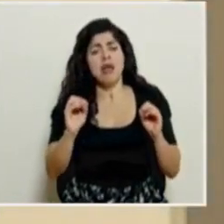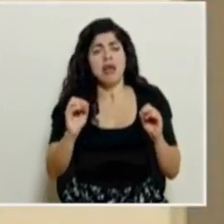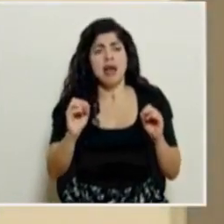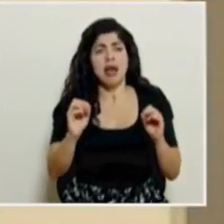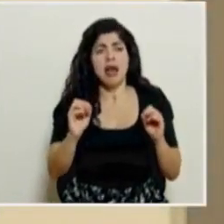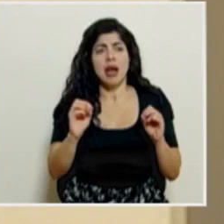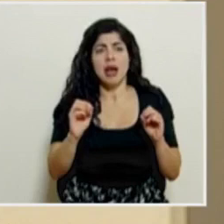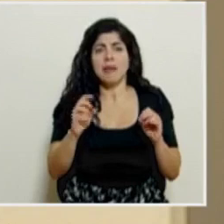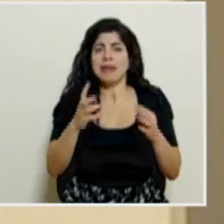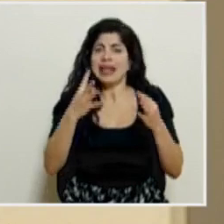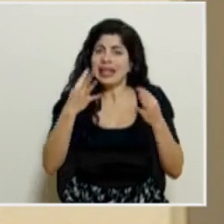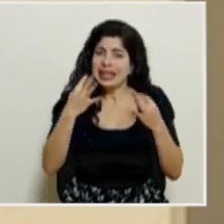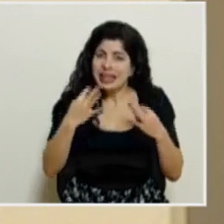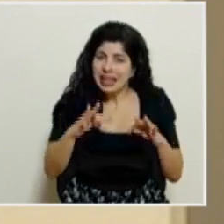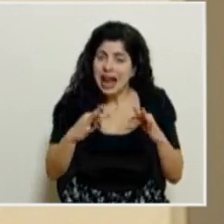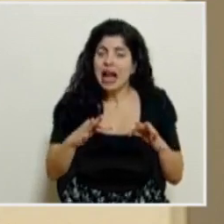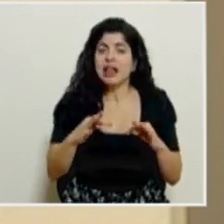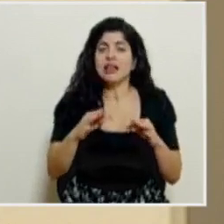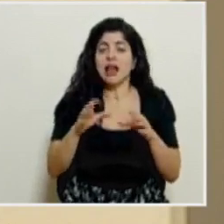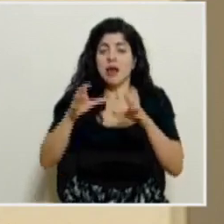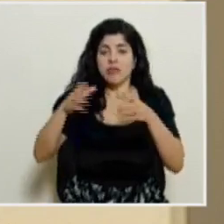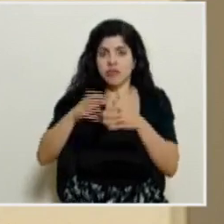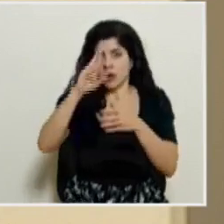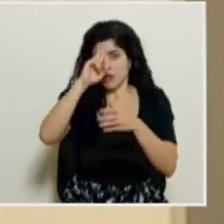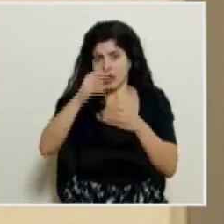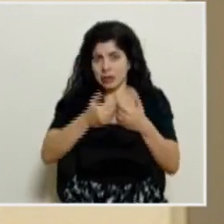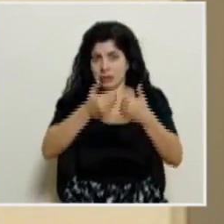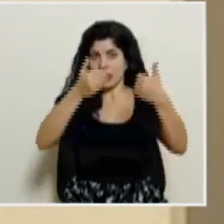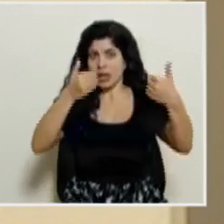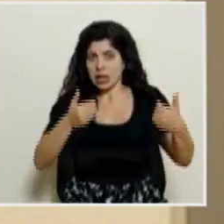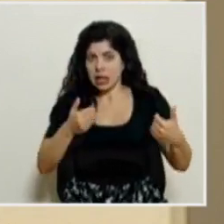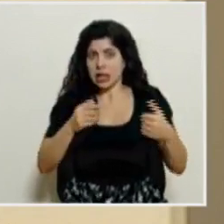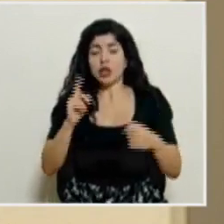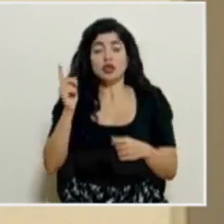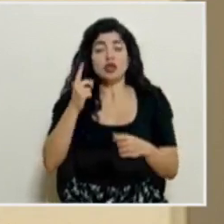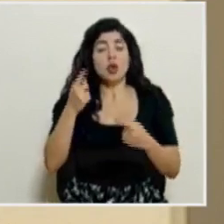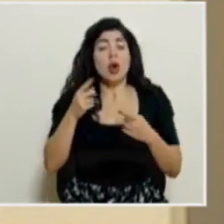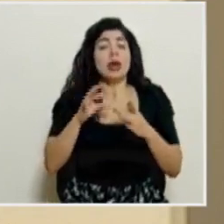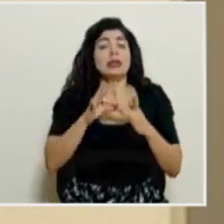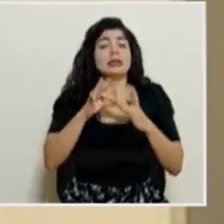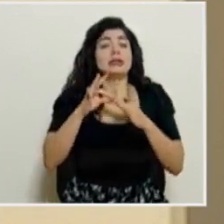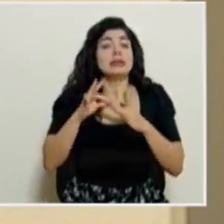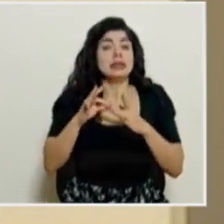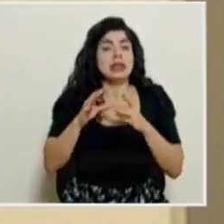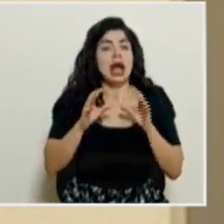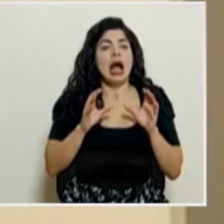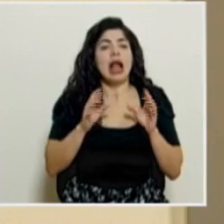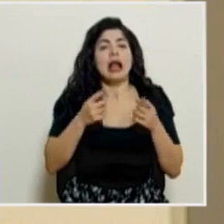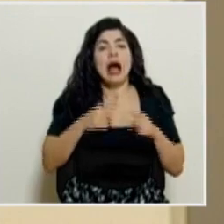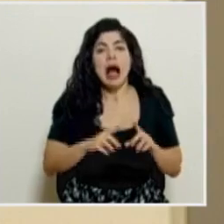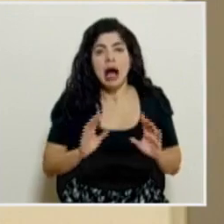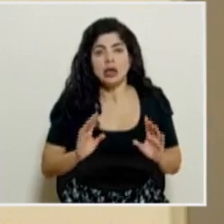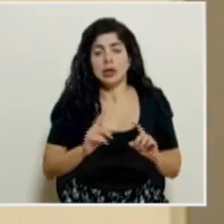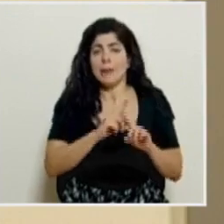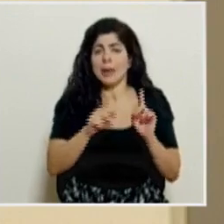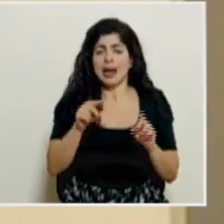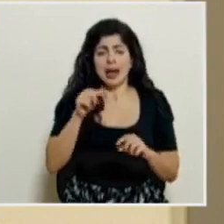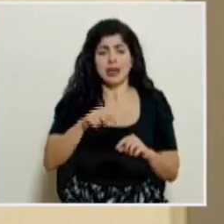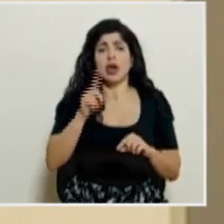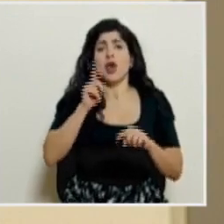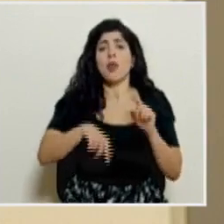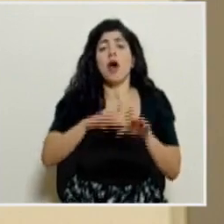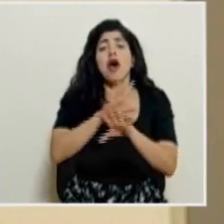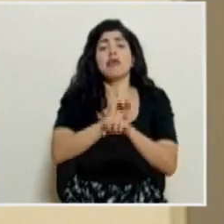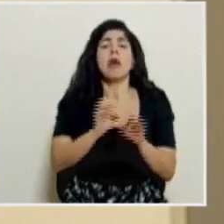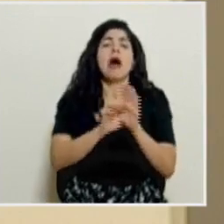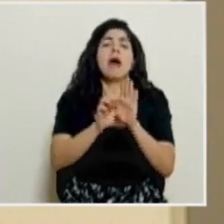El tratar de no romper las burbujas sociales, a menos de que sean casos muy especiales y siempre esto no puede convertirse ya en la